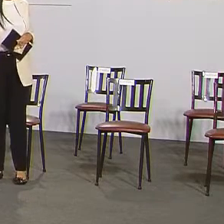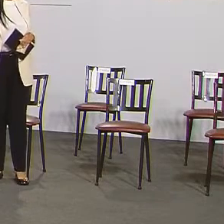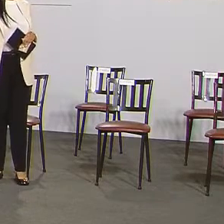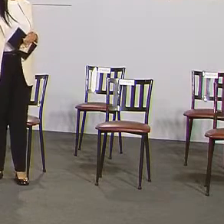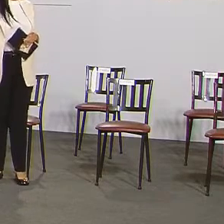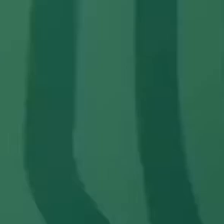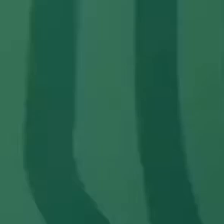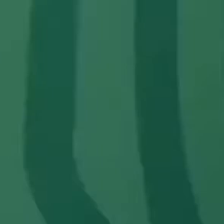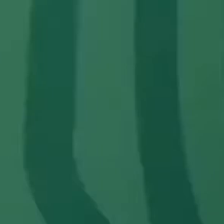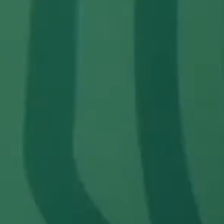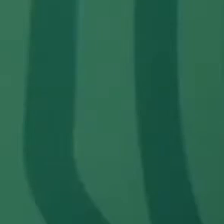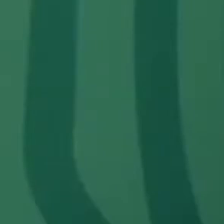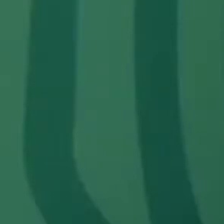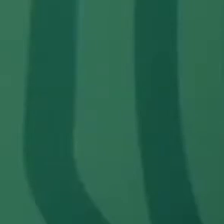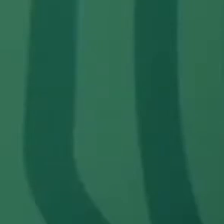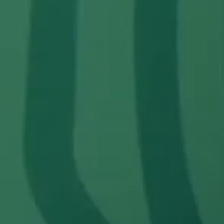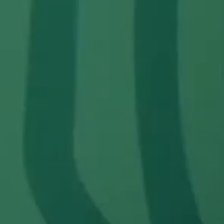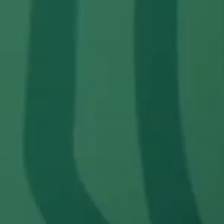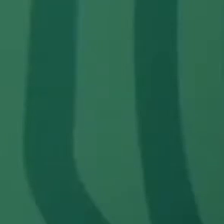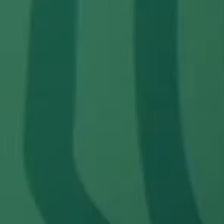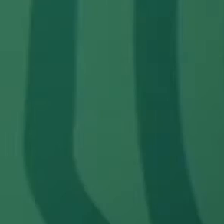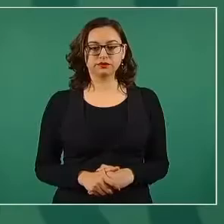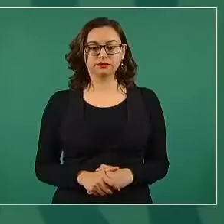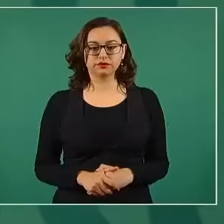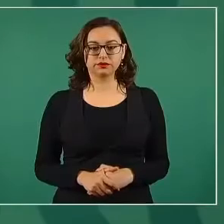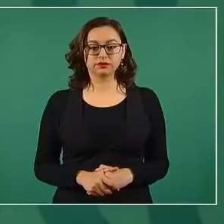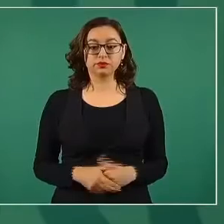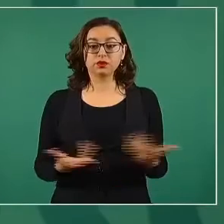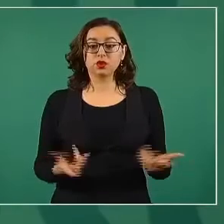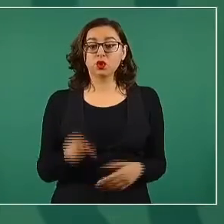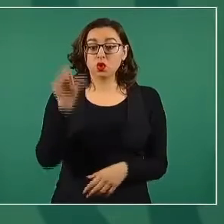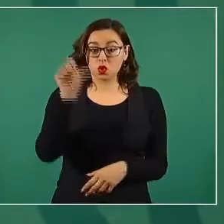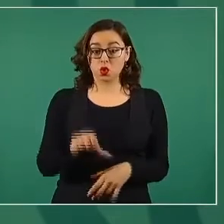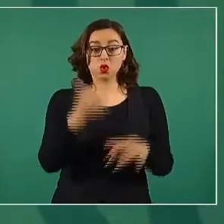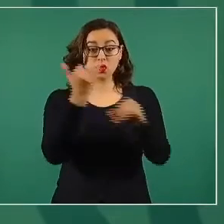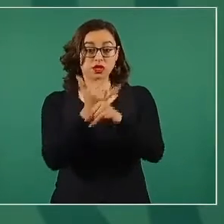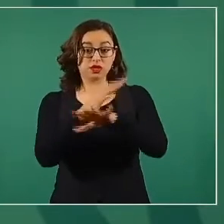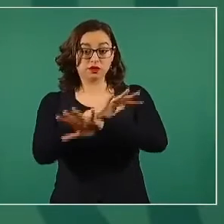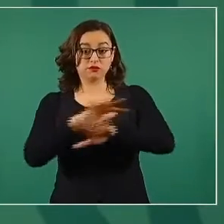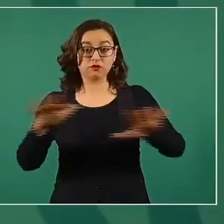informar el día de hoy sobre dos